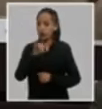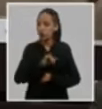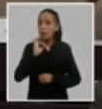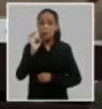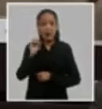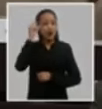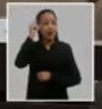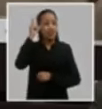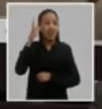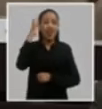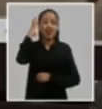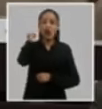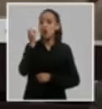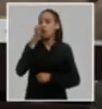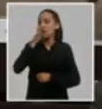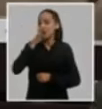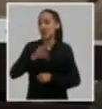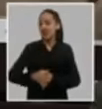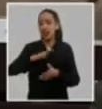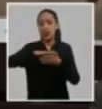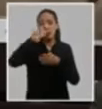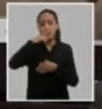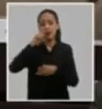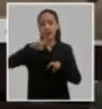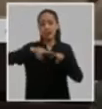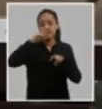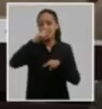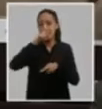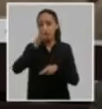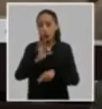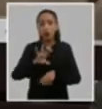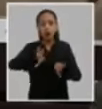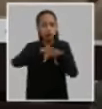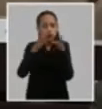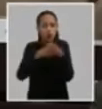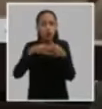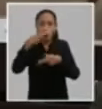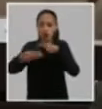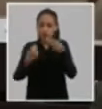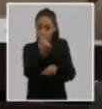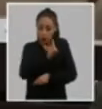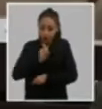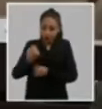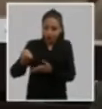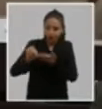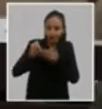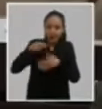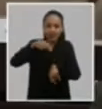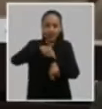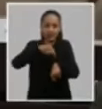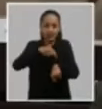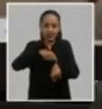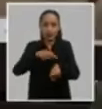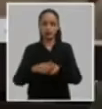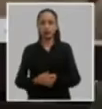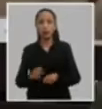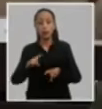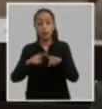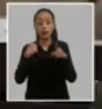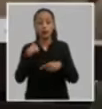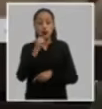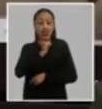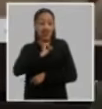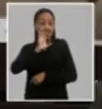Fidel Raúl toda nuestra generación histórica ha hecho por nosotros en todo este tiempo en formarnos en esos valores y por eso quería